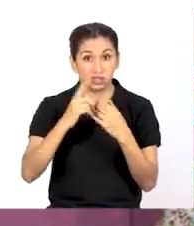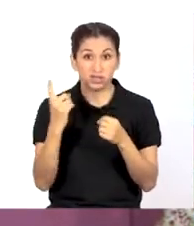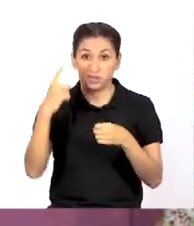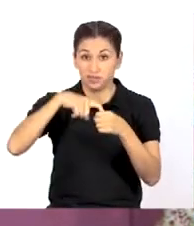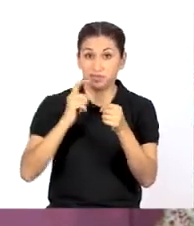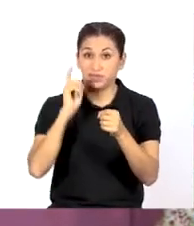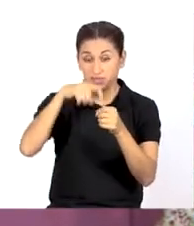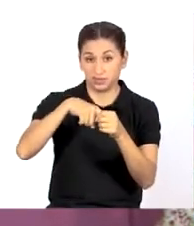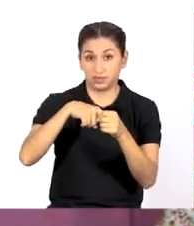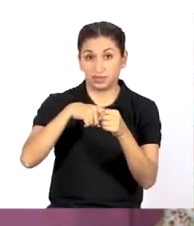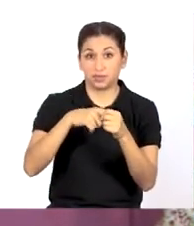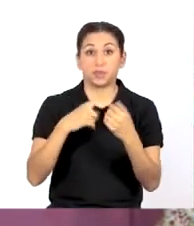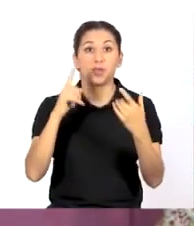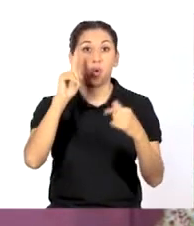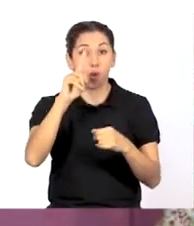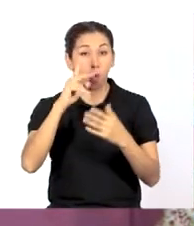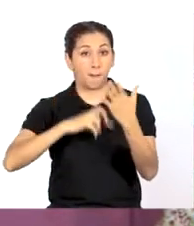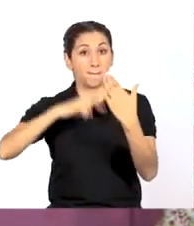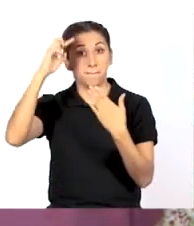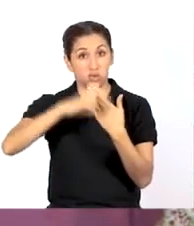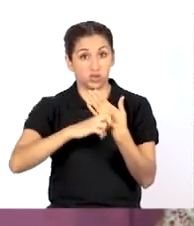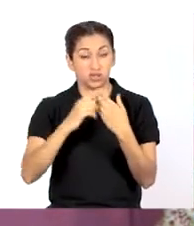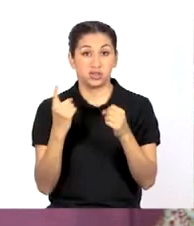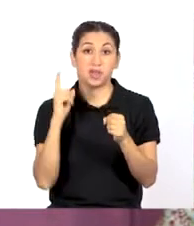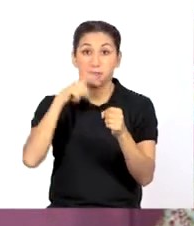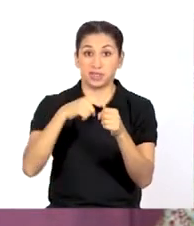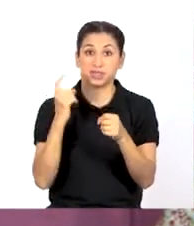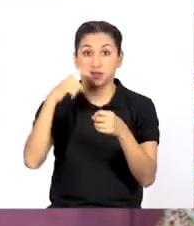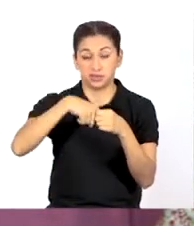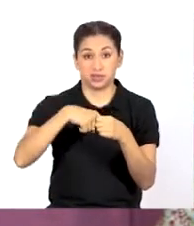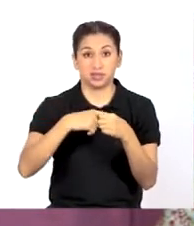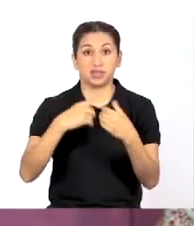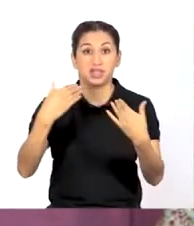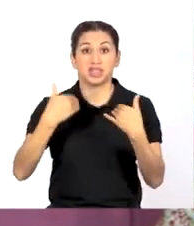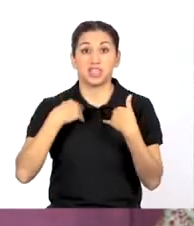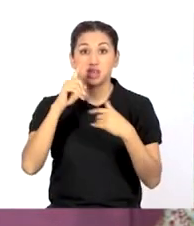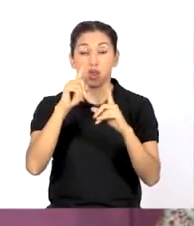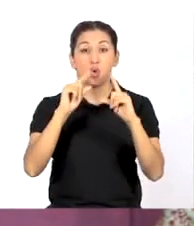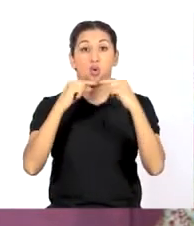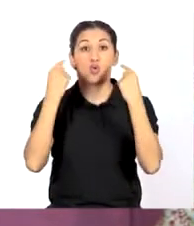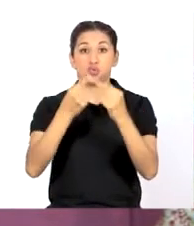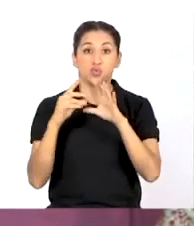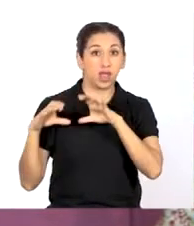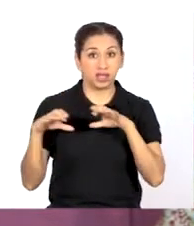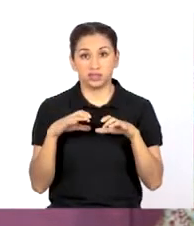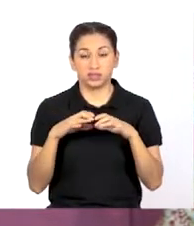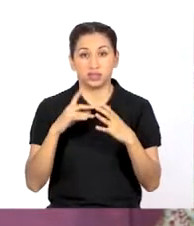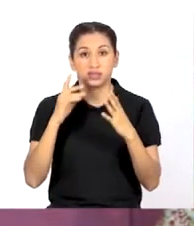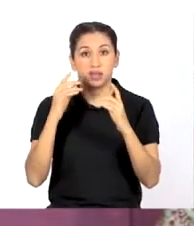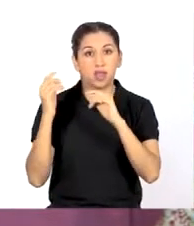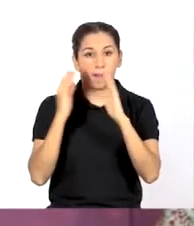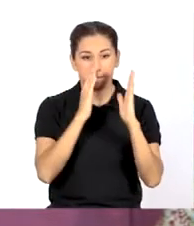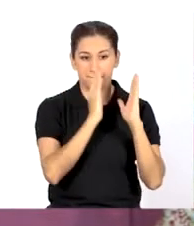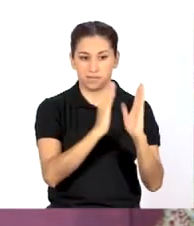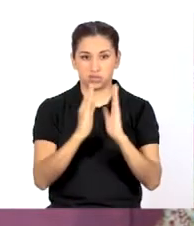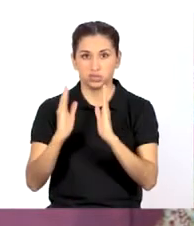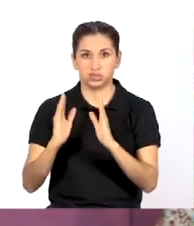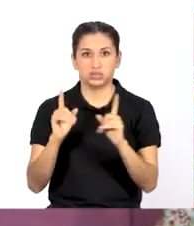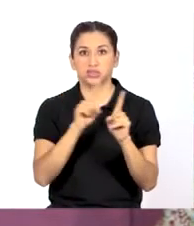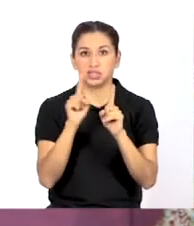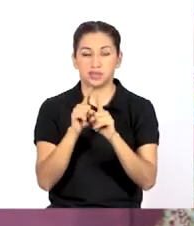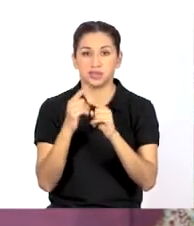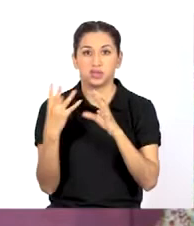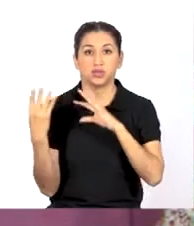Por supuesto, un proyecto participativo comprende un conjunto de acciones planificadas